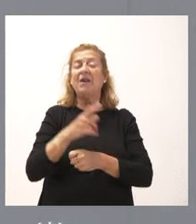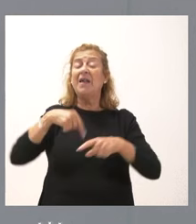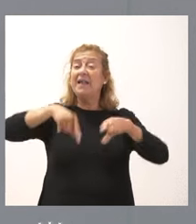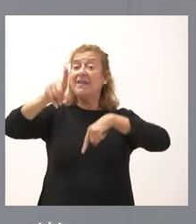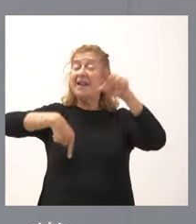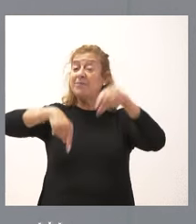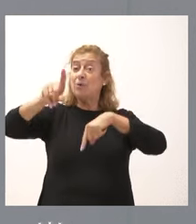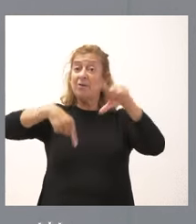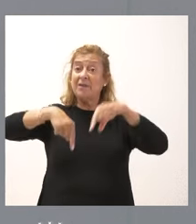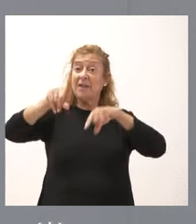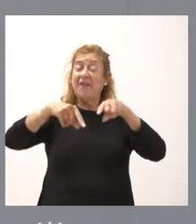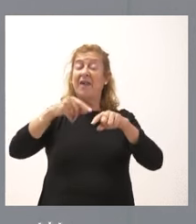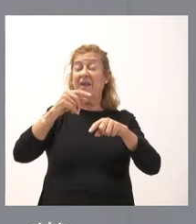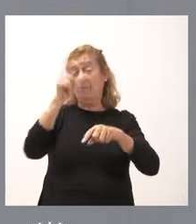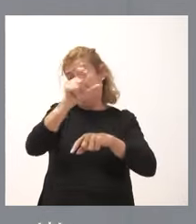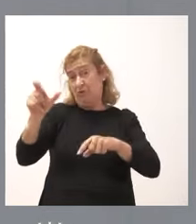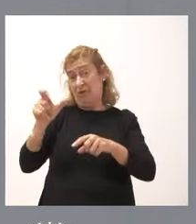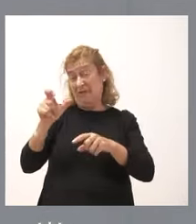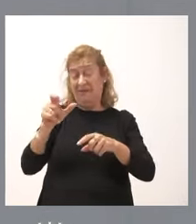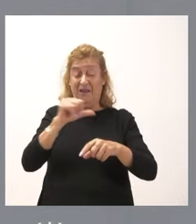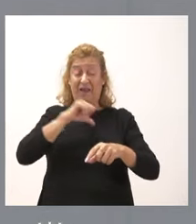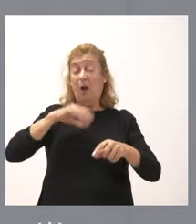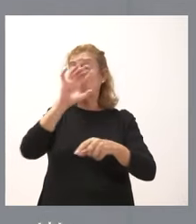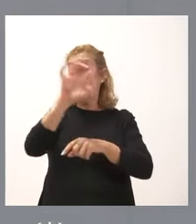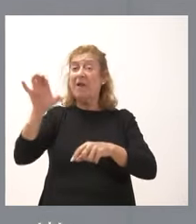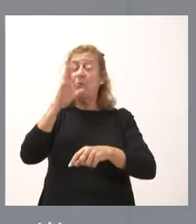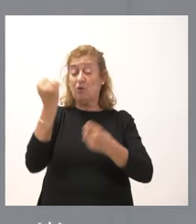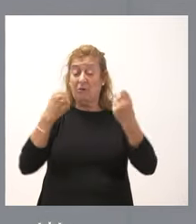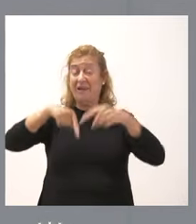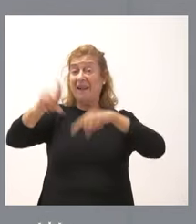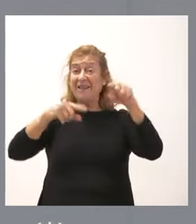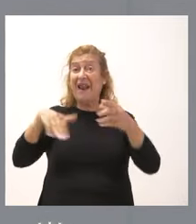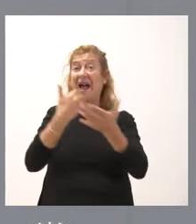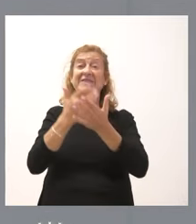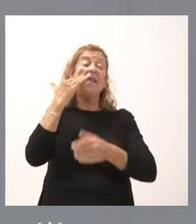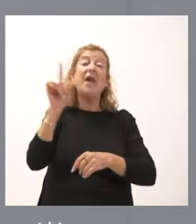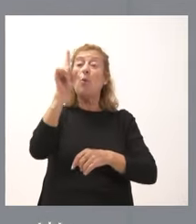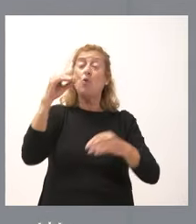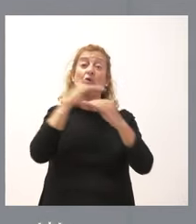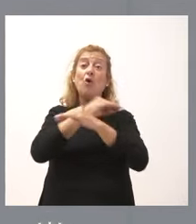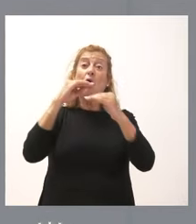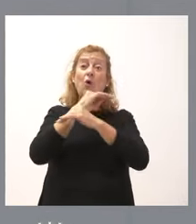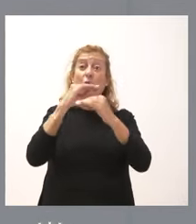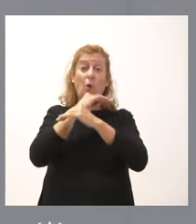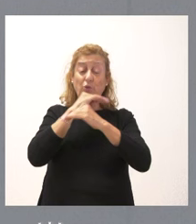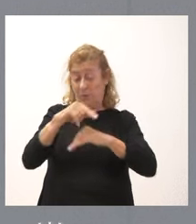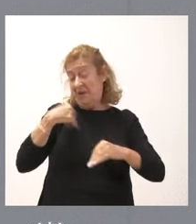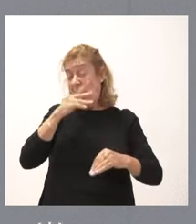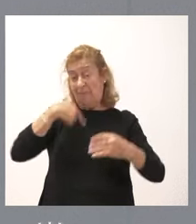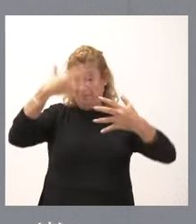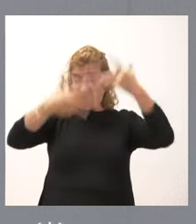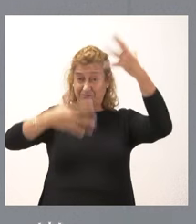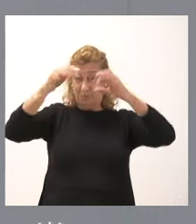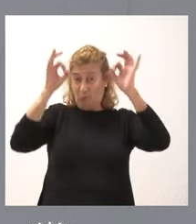El transporte de viajeros autonómico por carretera ha registrado hasta la fecha 1 de octubre, que es el momento en que hacemos este cálculo,